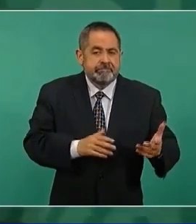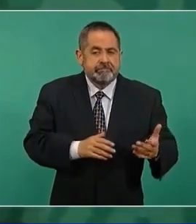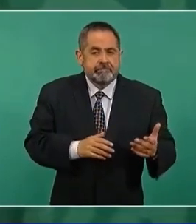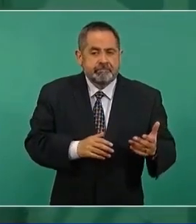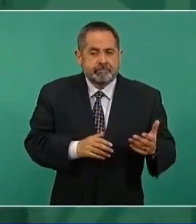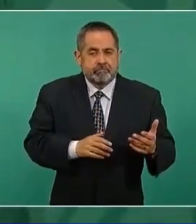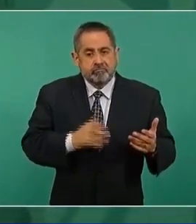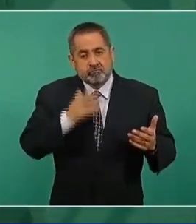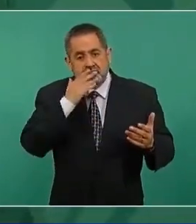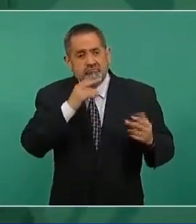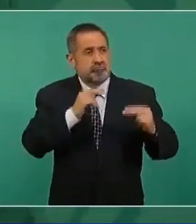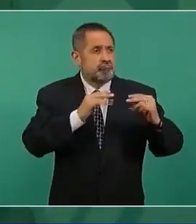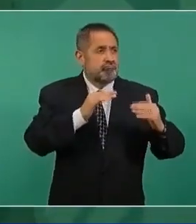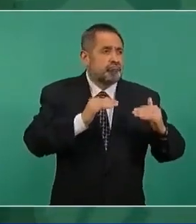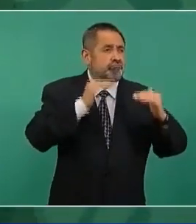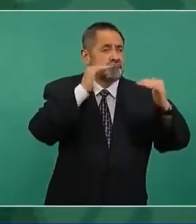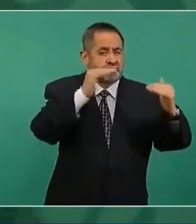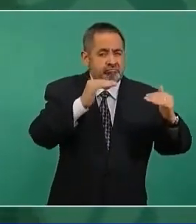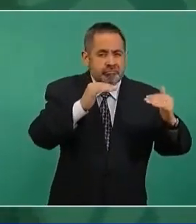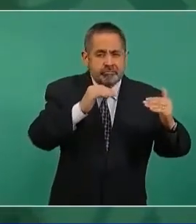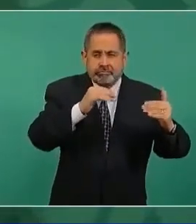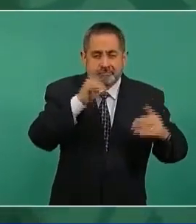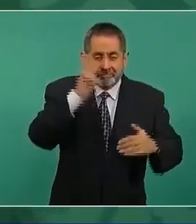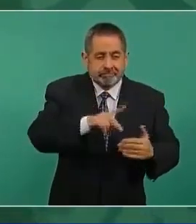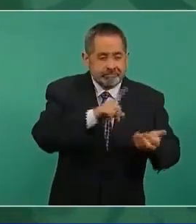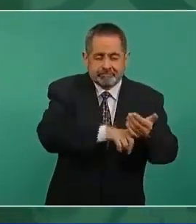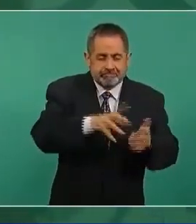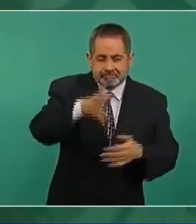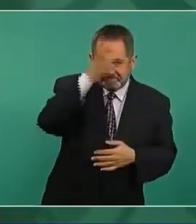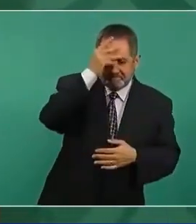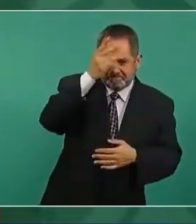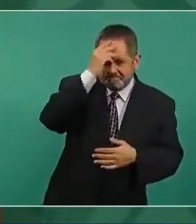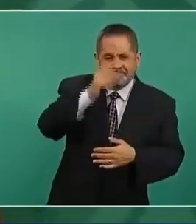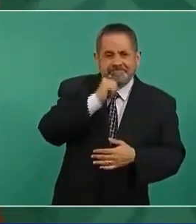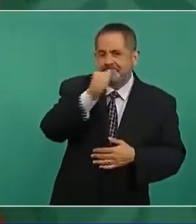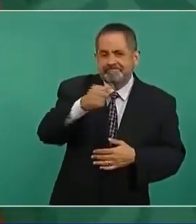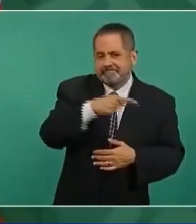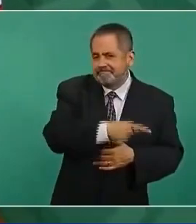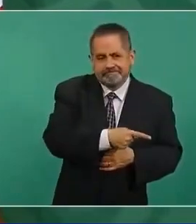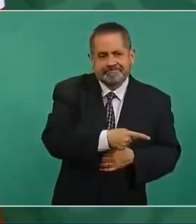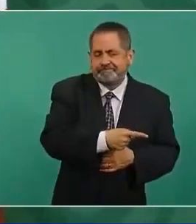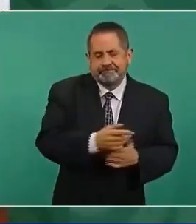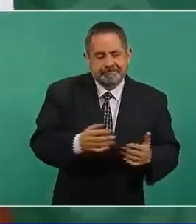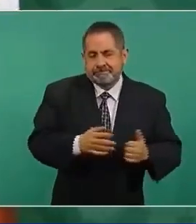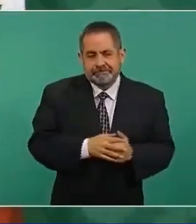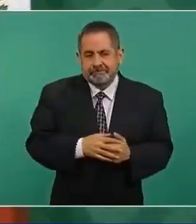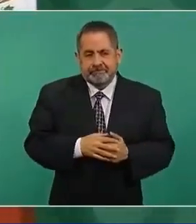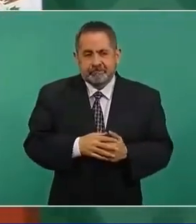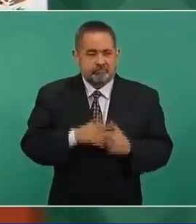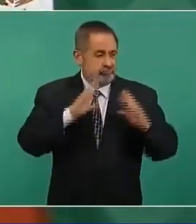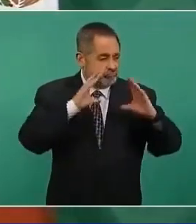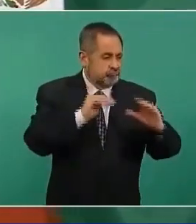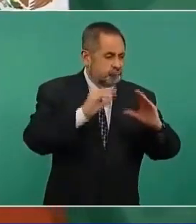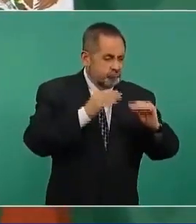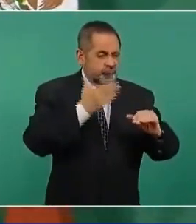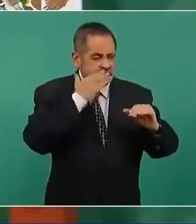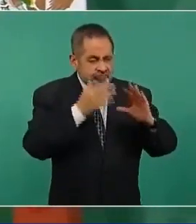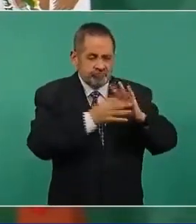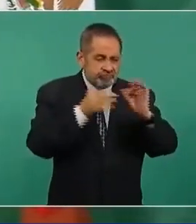es muy bueno el nivel académico, pero no aprenden, no les enseñan bien. Bueno,